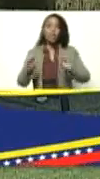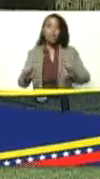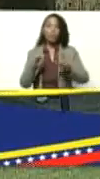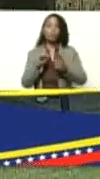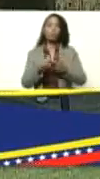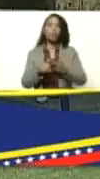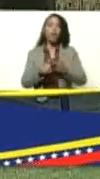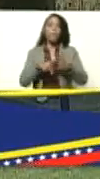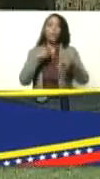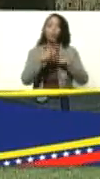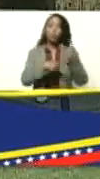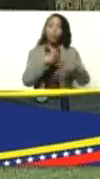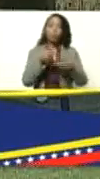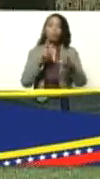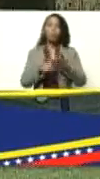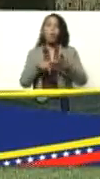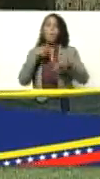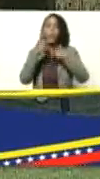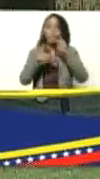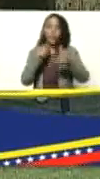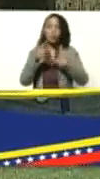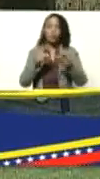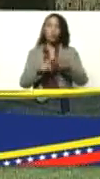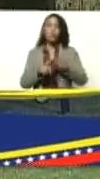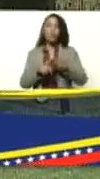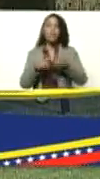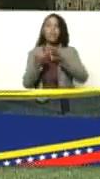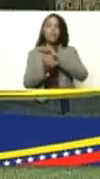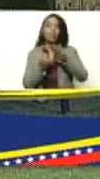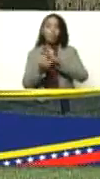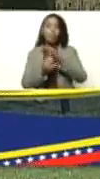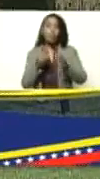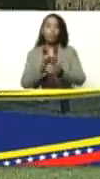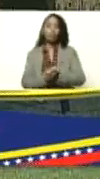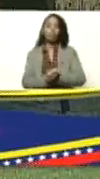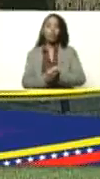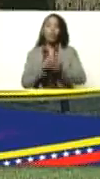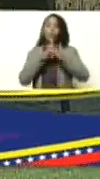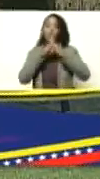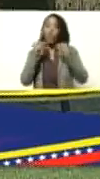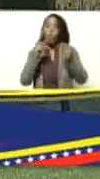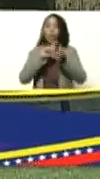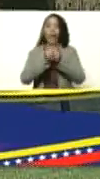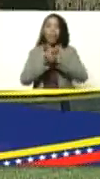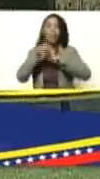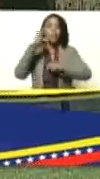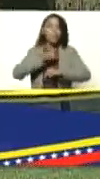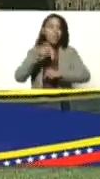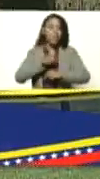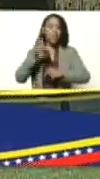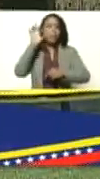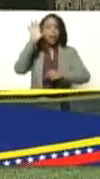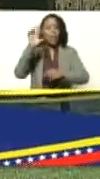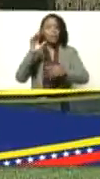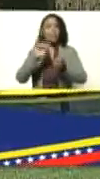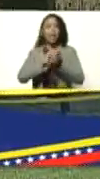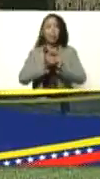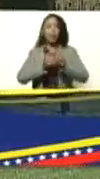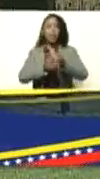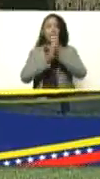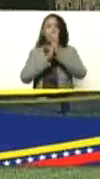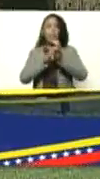productivos políticos institucionales todos los cambios que necesita un país cambios de liderazgo